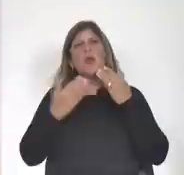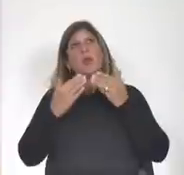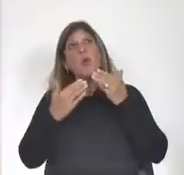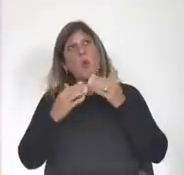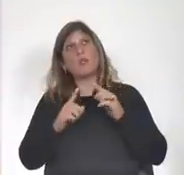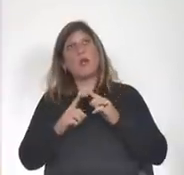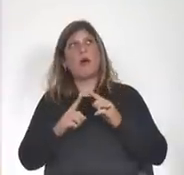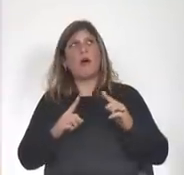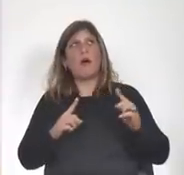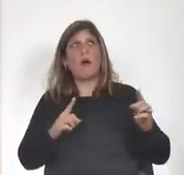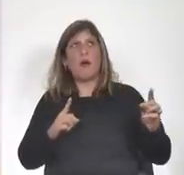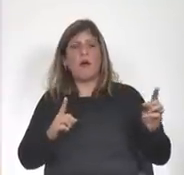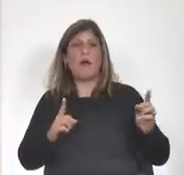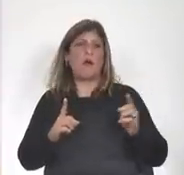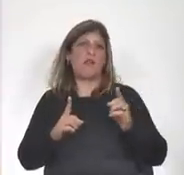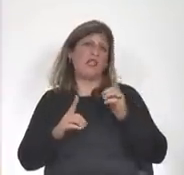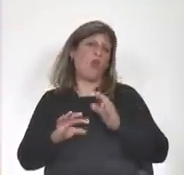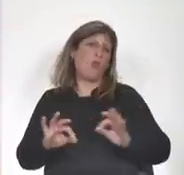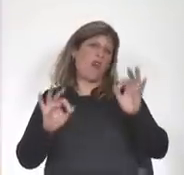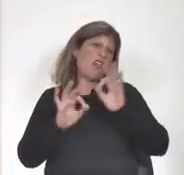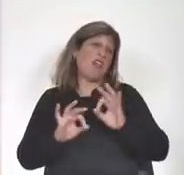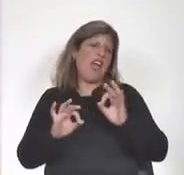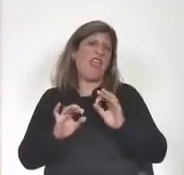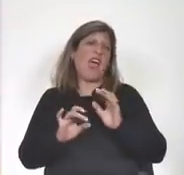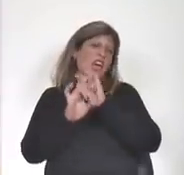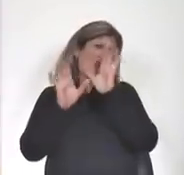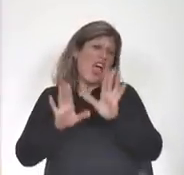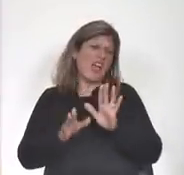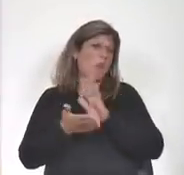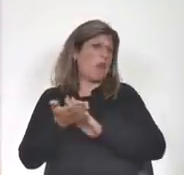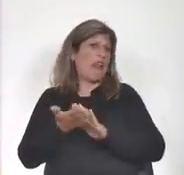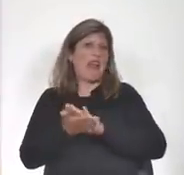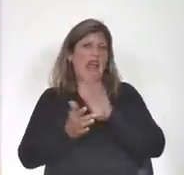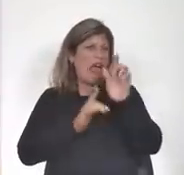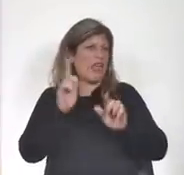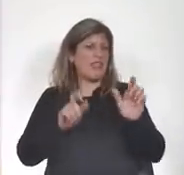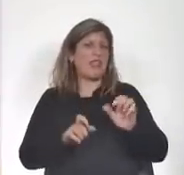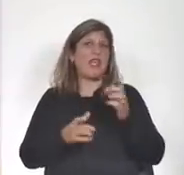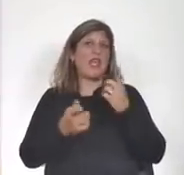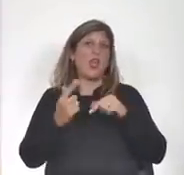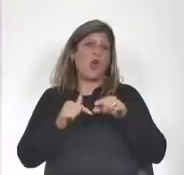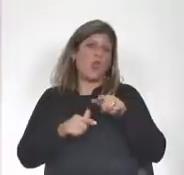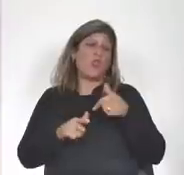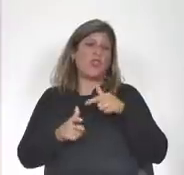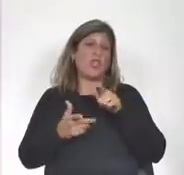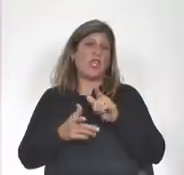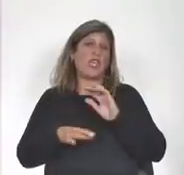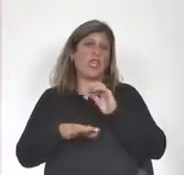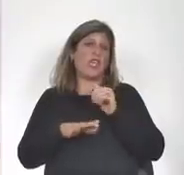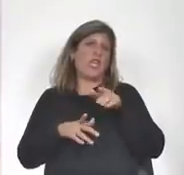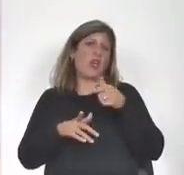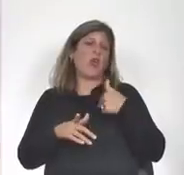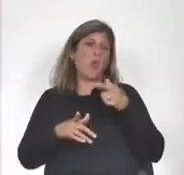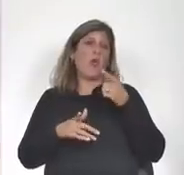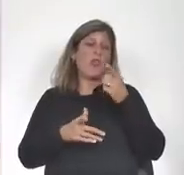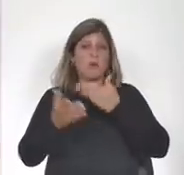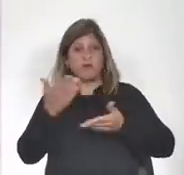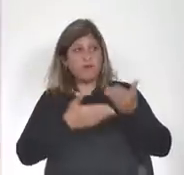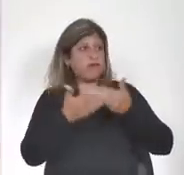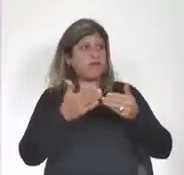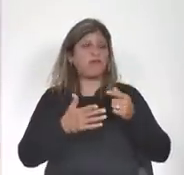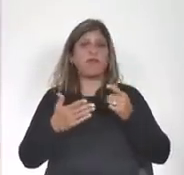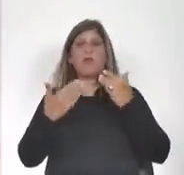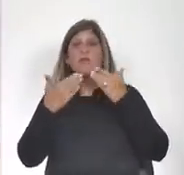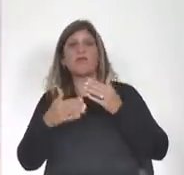donde en definitiva nada queda claro para nadie donde en definitiva estamos en un ejercicio de retórica permanente viendo